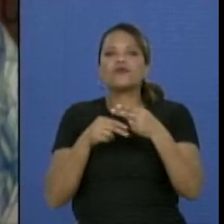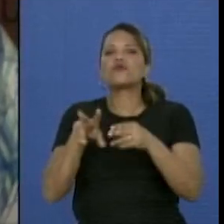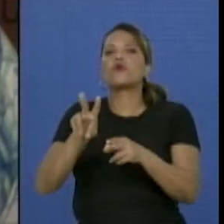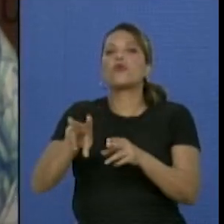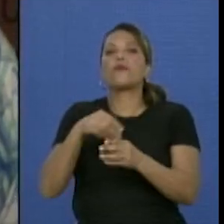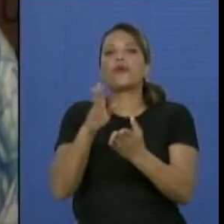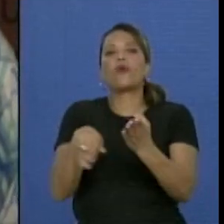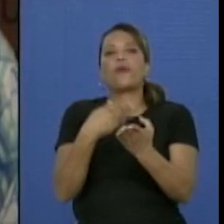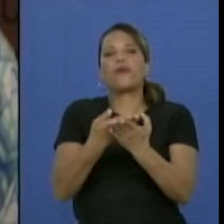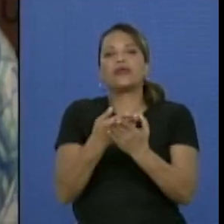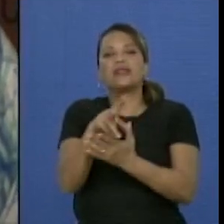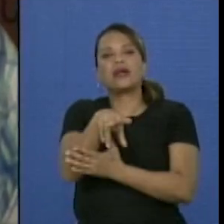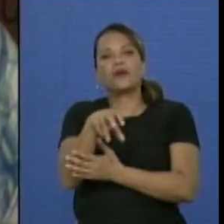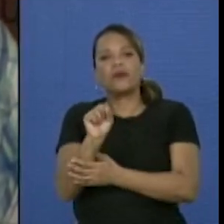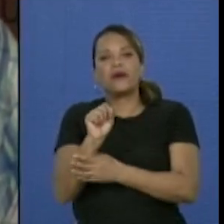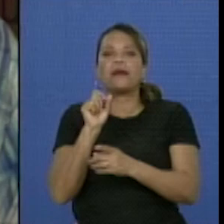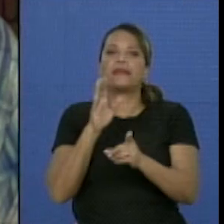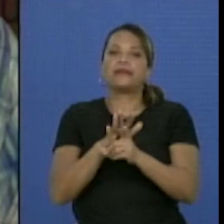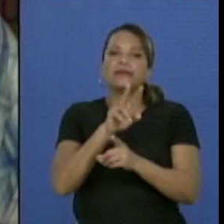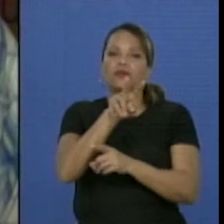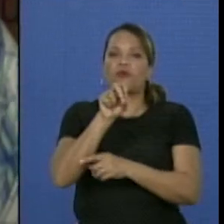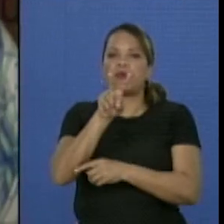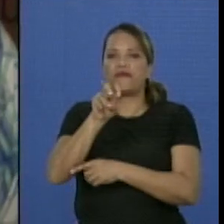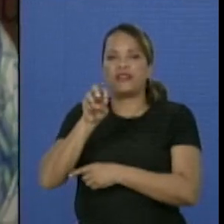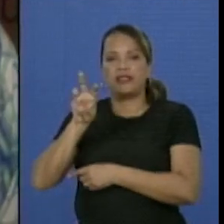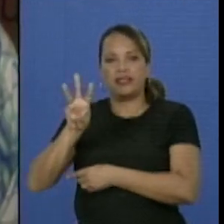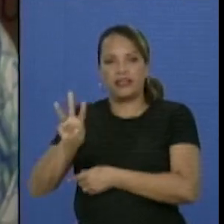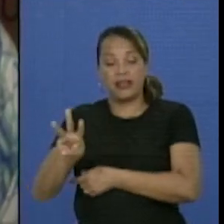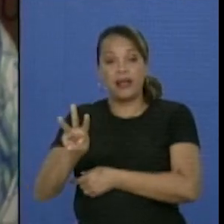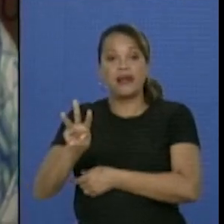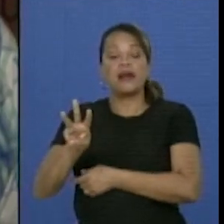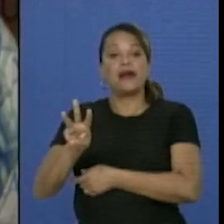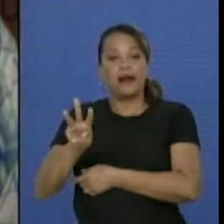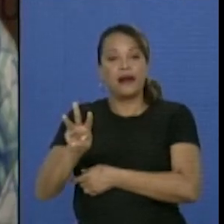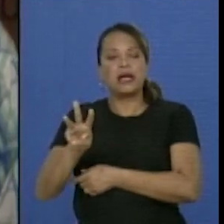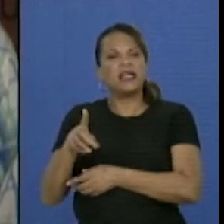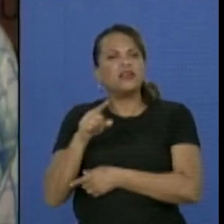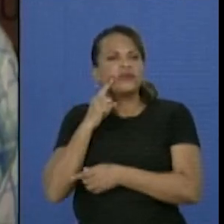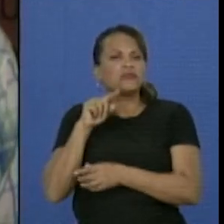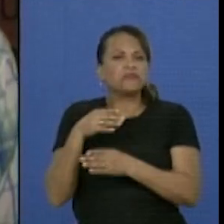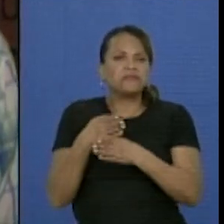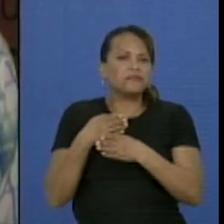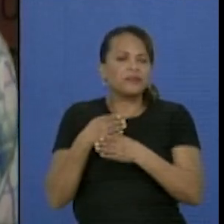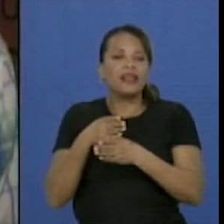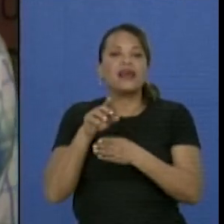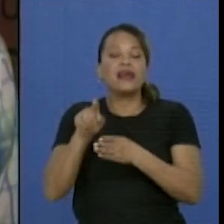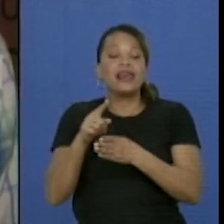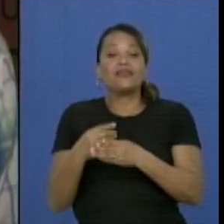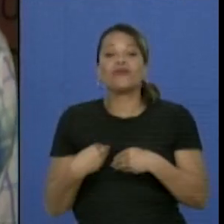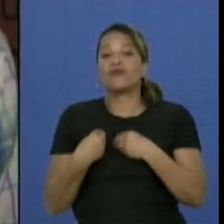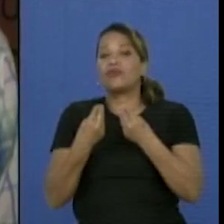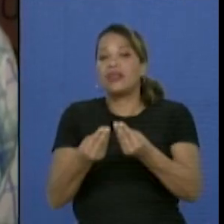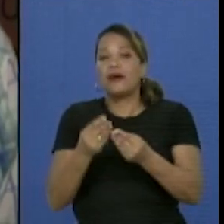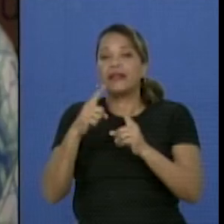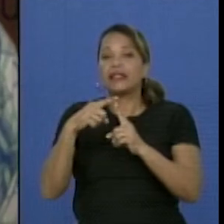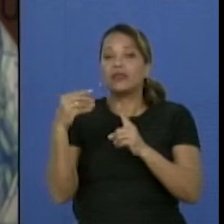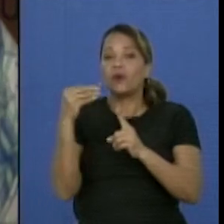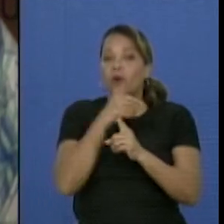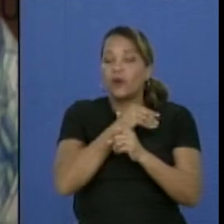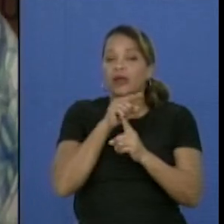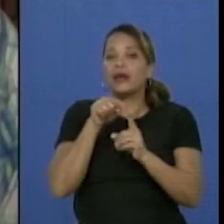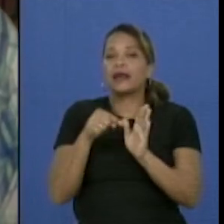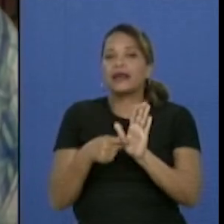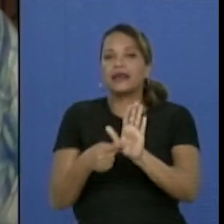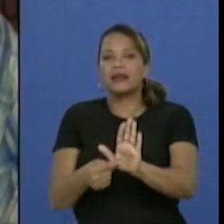propuesta a partir del 2023 que ofrecía tecnológicamente una visualidad